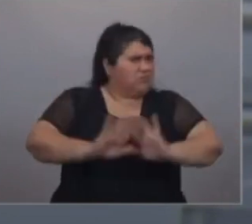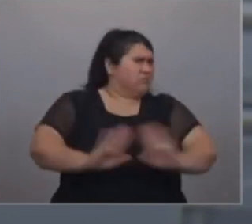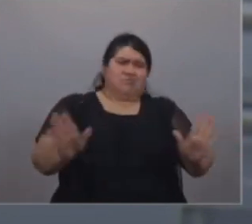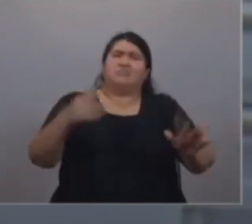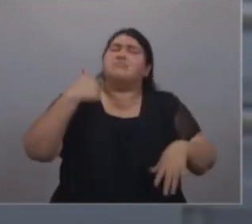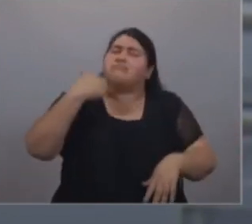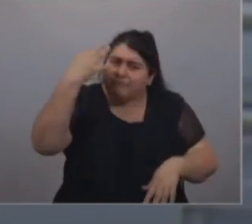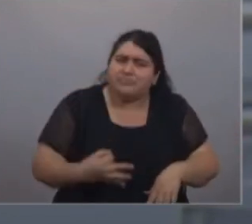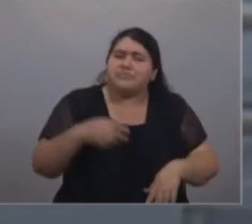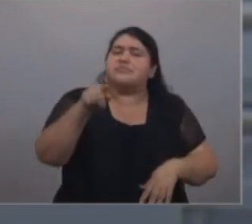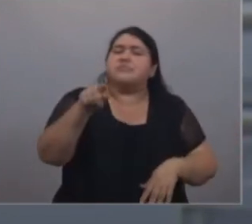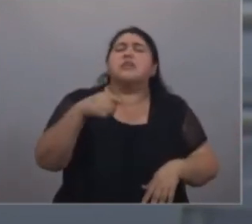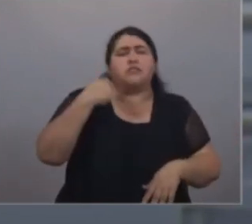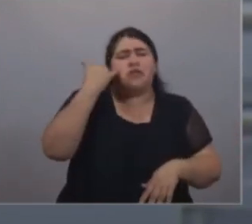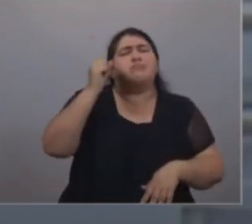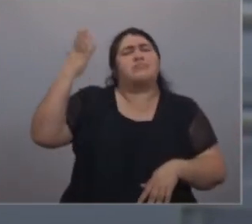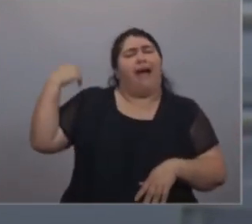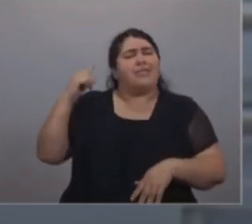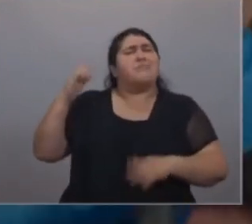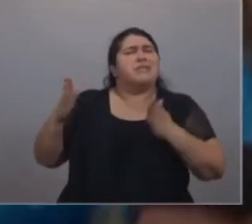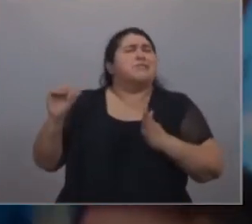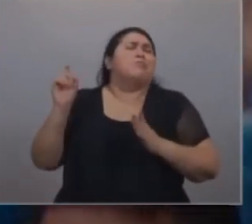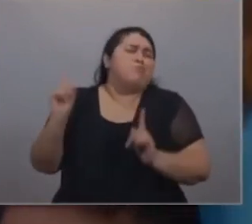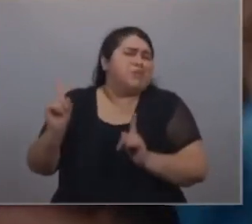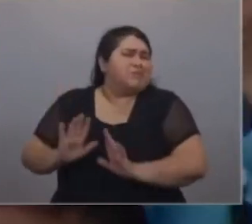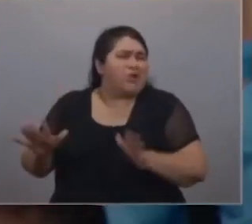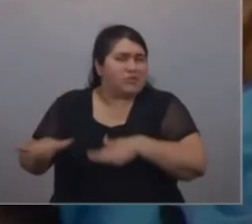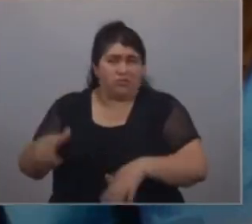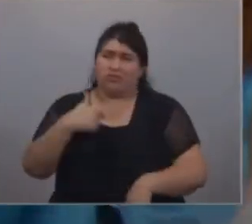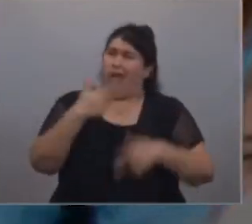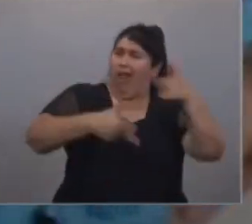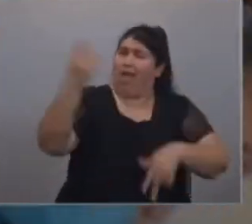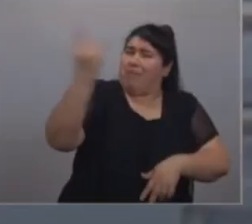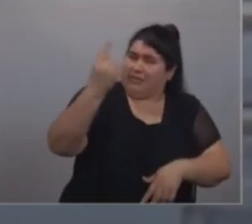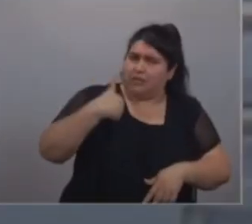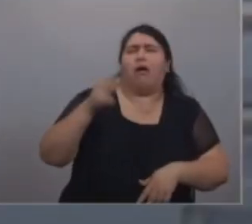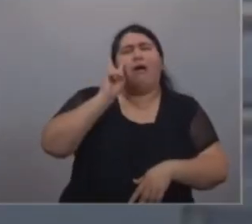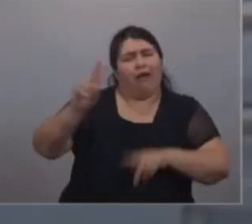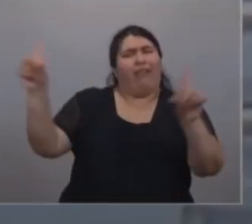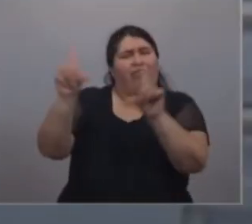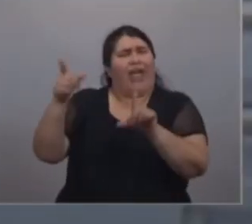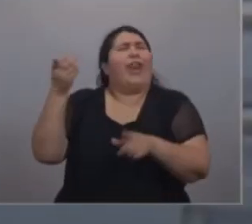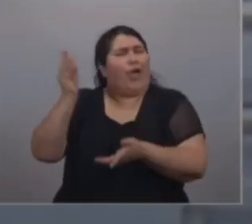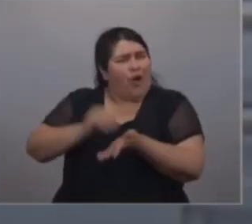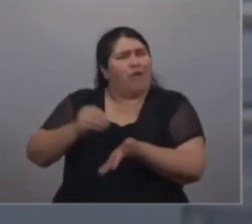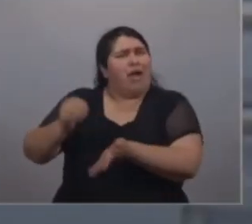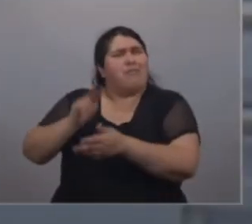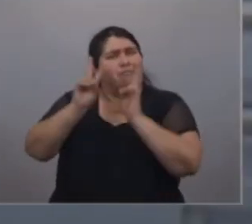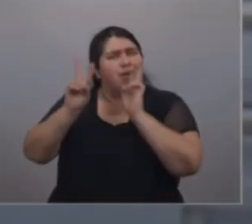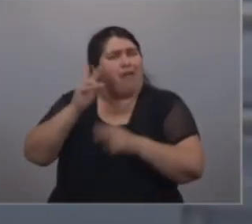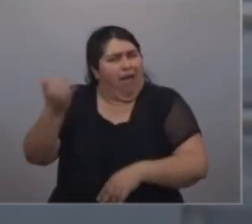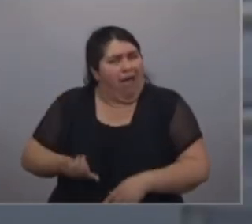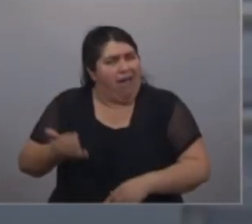lo digo porque pasó, y lo digo porque va a ser así, y no estoy mintiendo, lo escuchamos en la tele, y no estoy